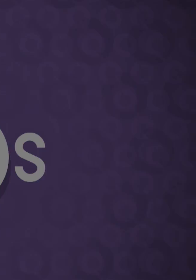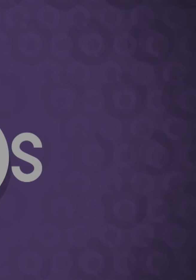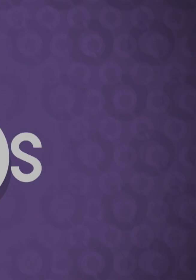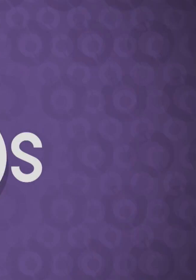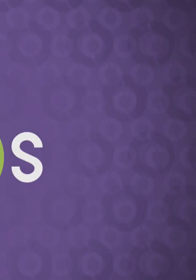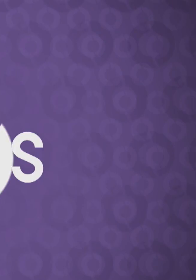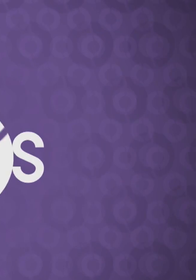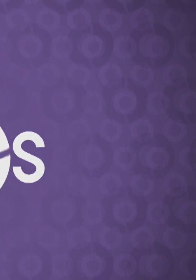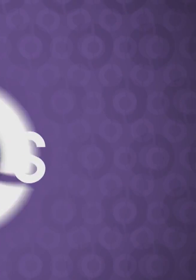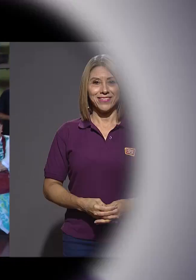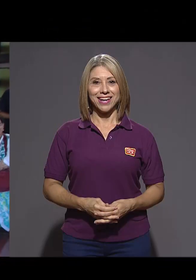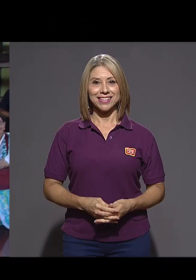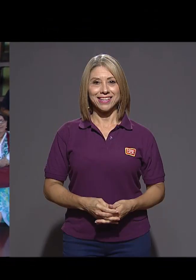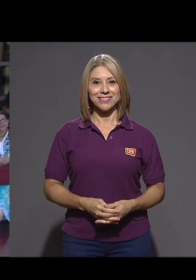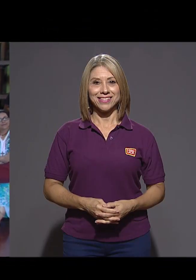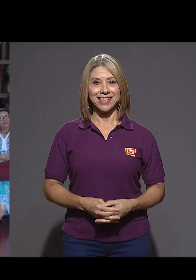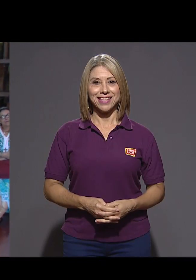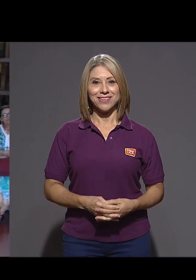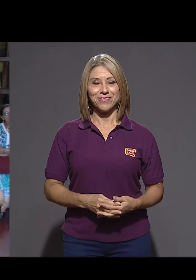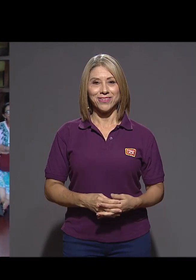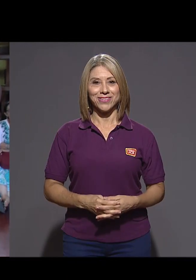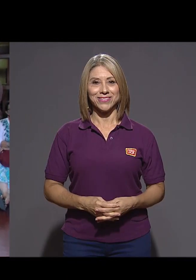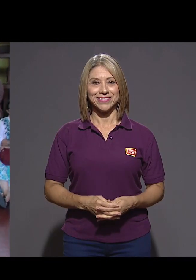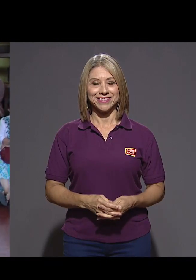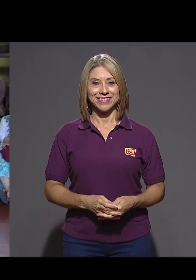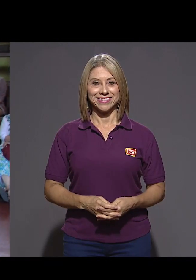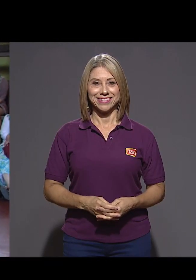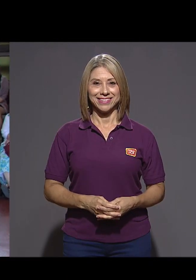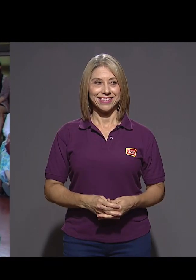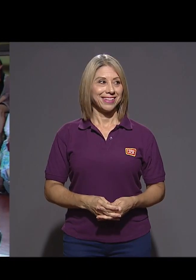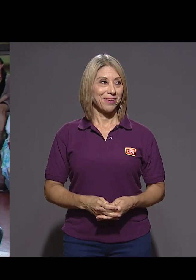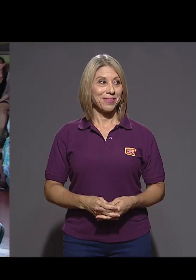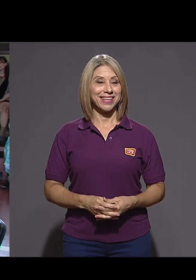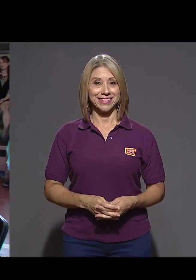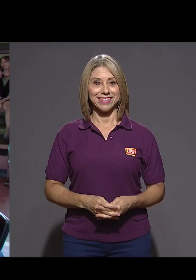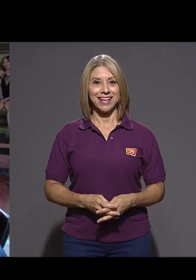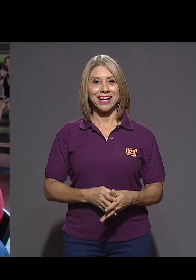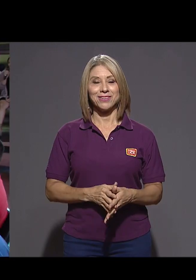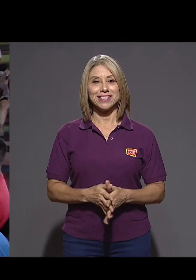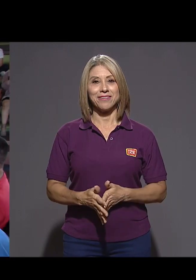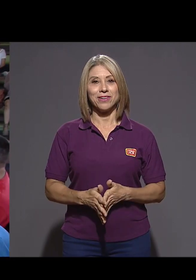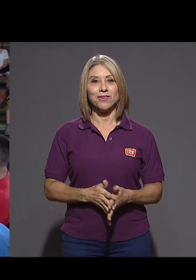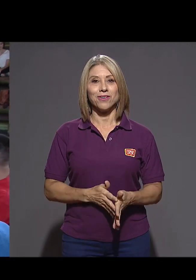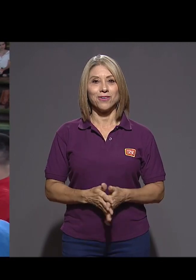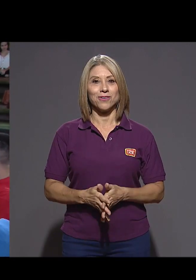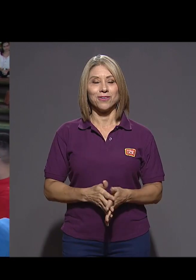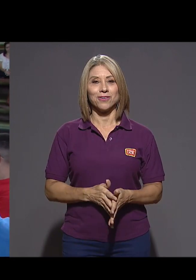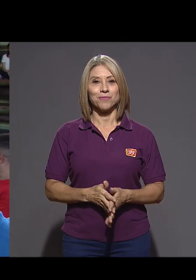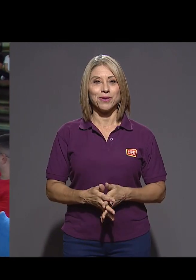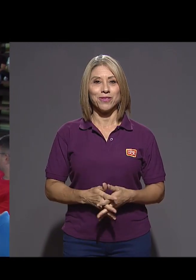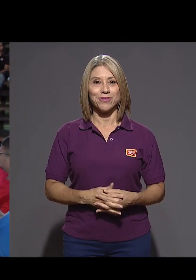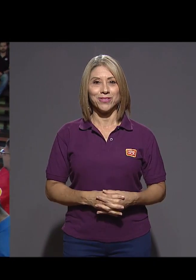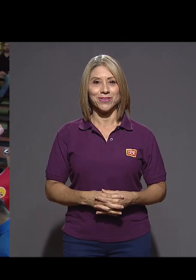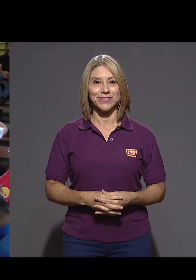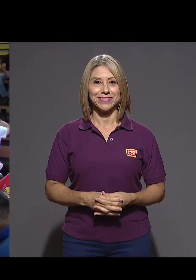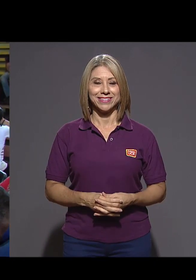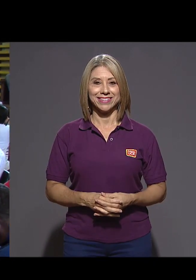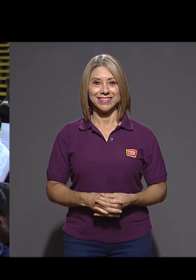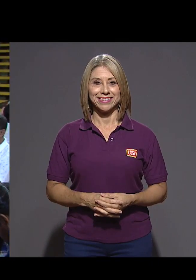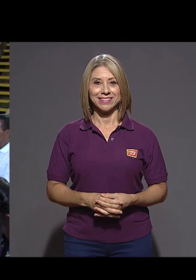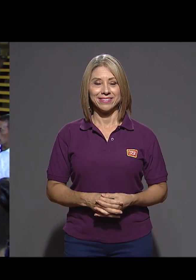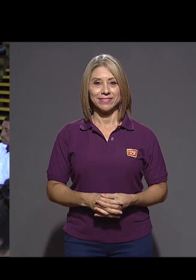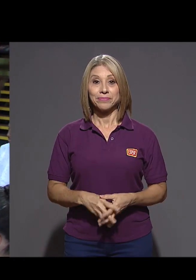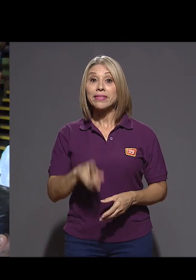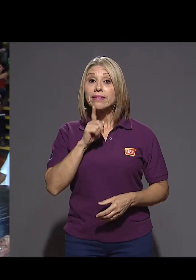Muchísimo, y voy a seguir escuchando el programa todos los lunes, de verdad que son una inspiración muy grande.